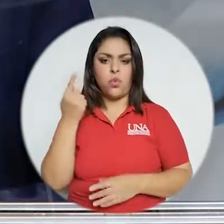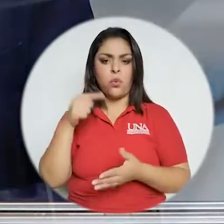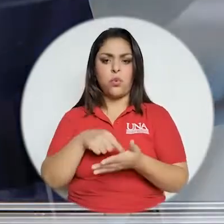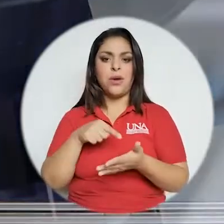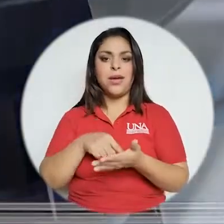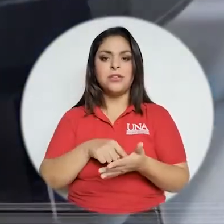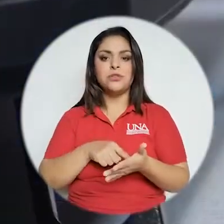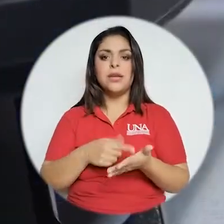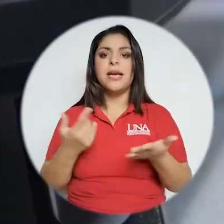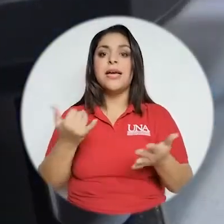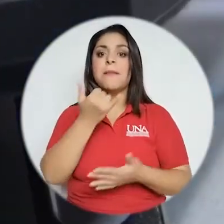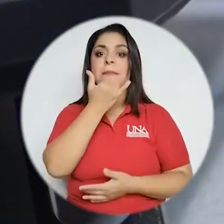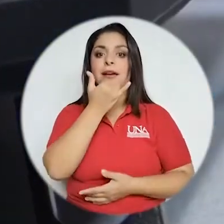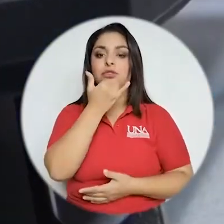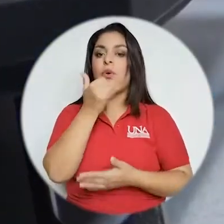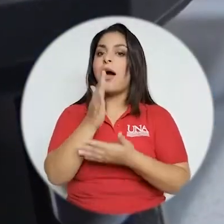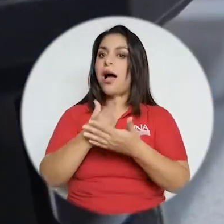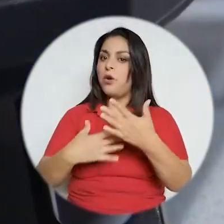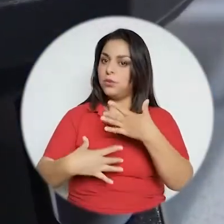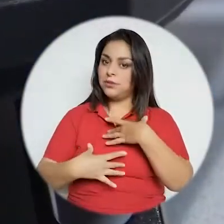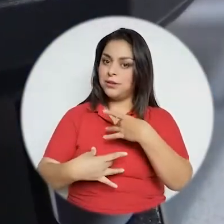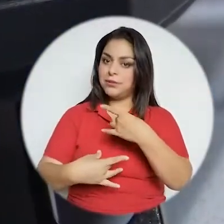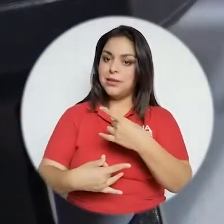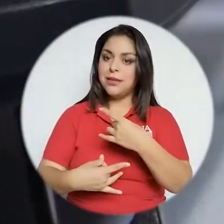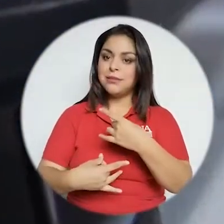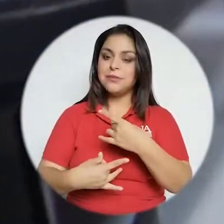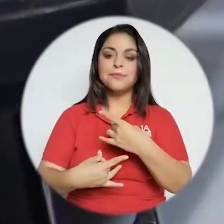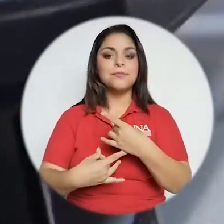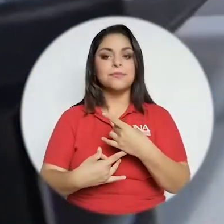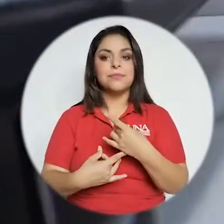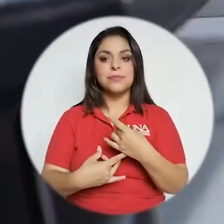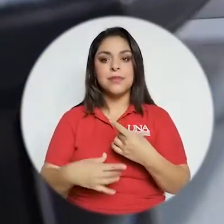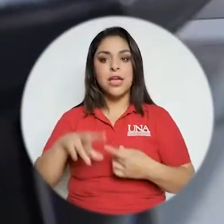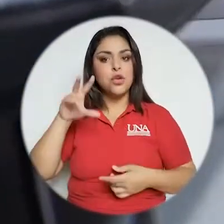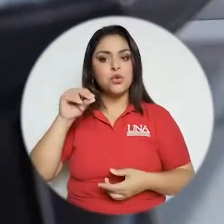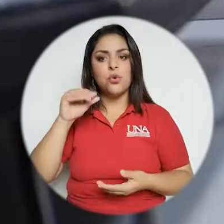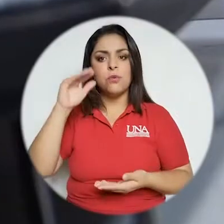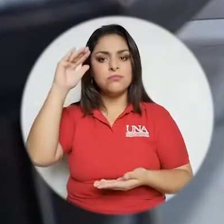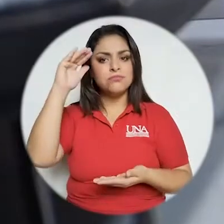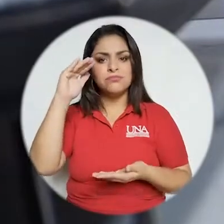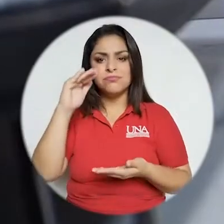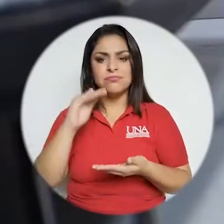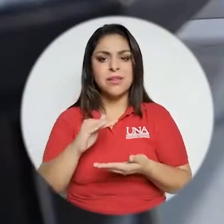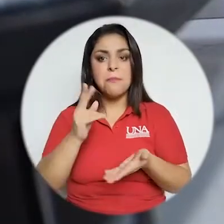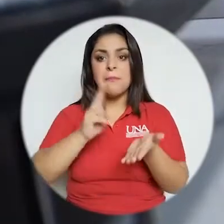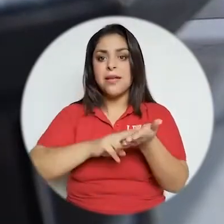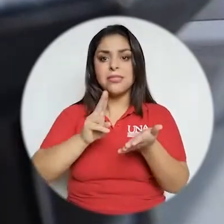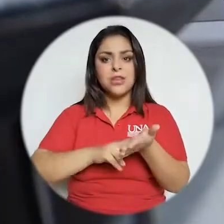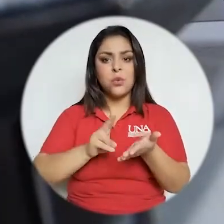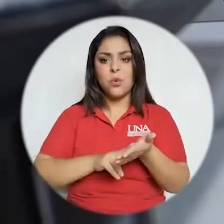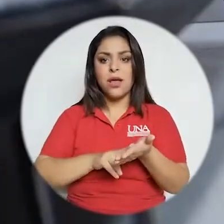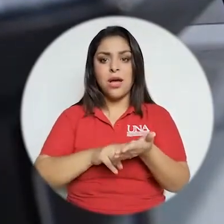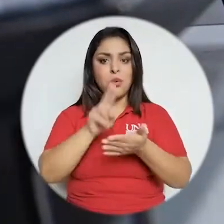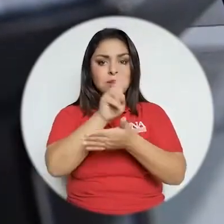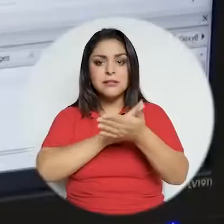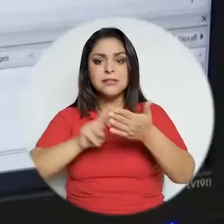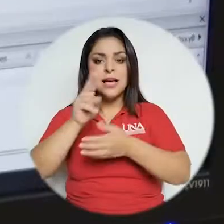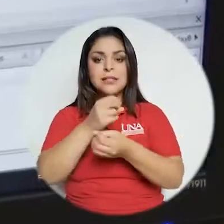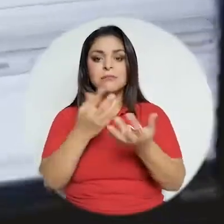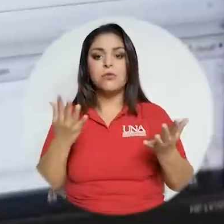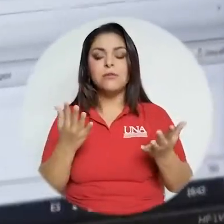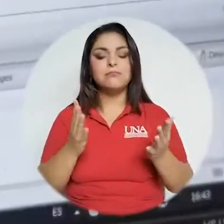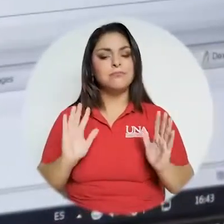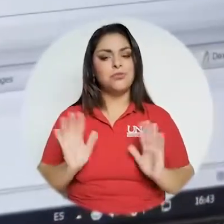pero no sólo eso sino que nos pasó un fenómeno interesante y es que en lugar de disminuir la matrícula